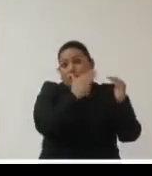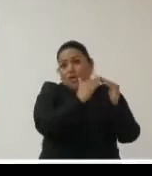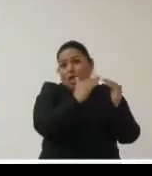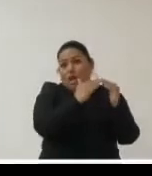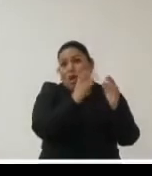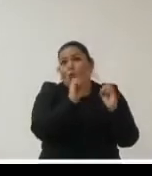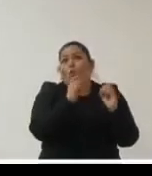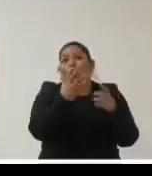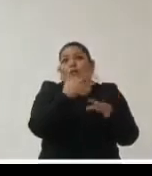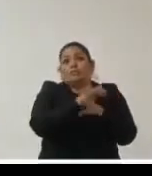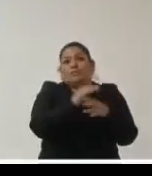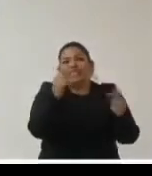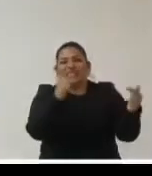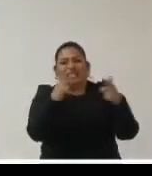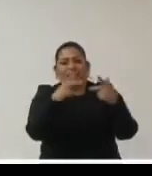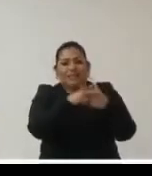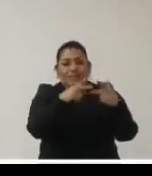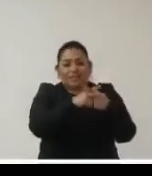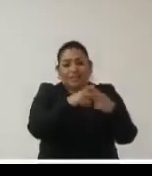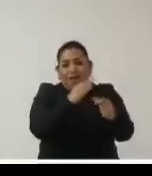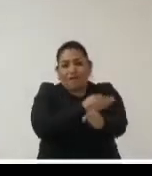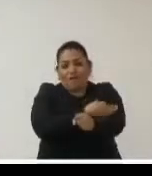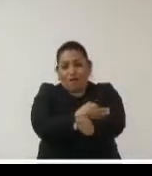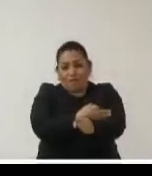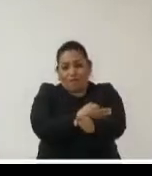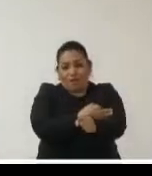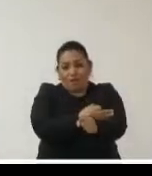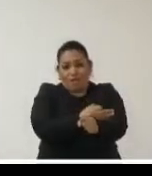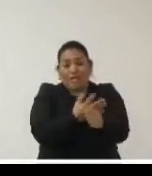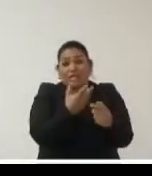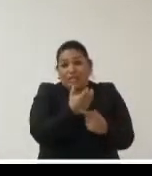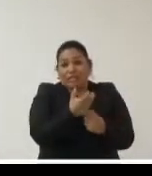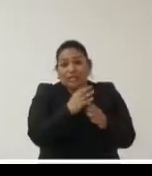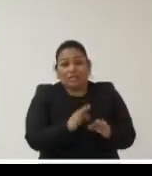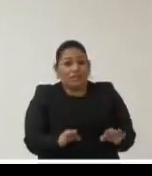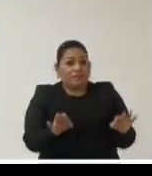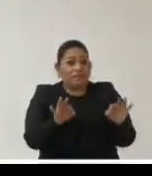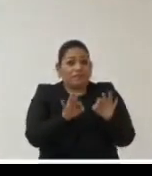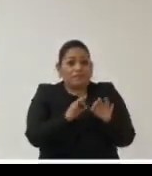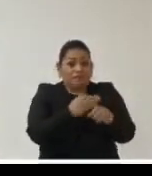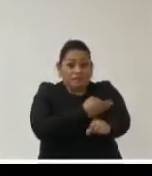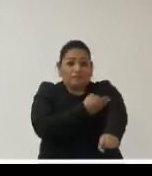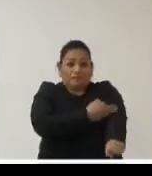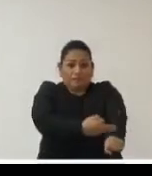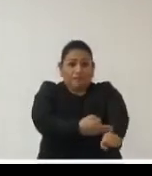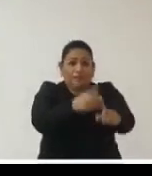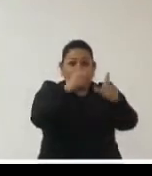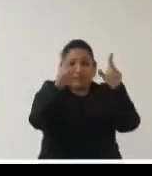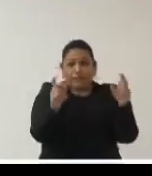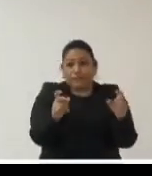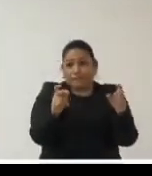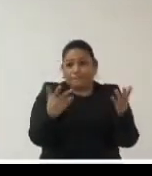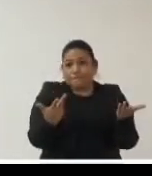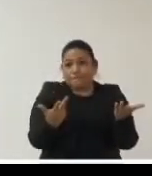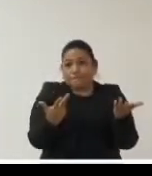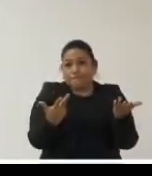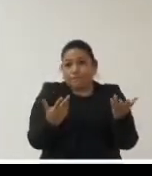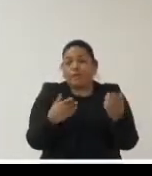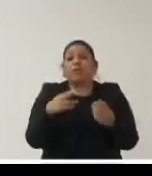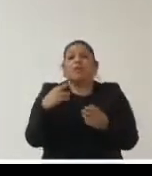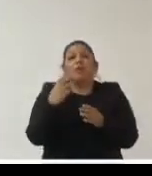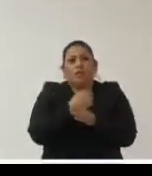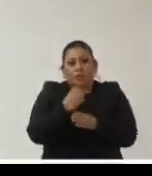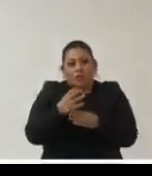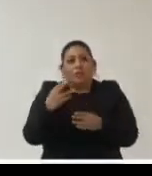familias que son el núcleo de nuestra sociedad entonces cuando vienen las emergencias